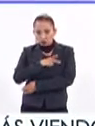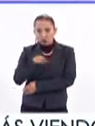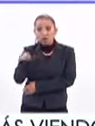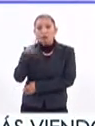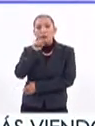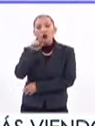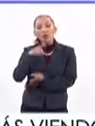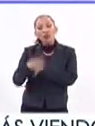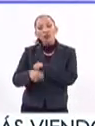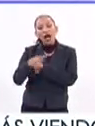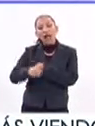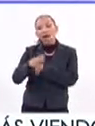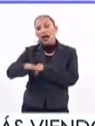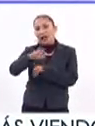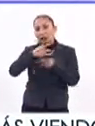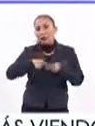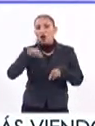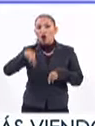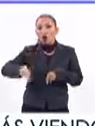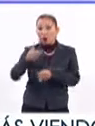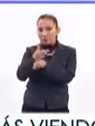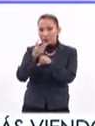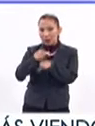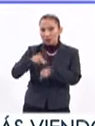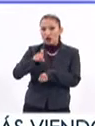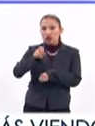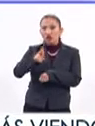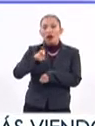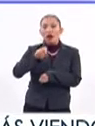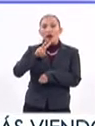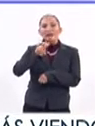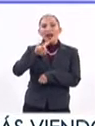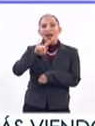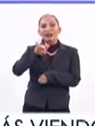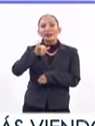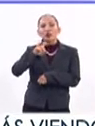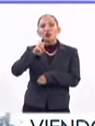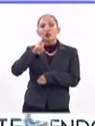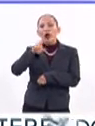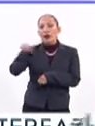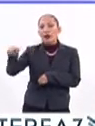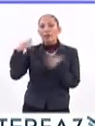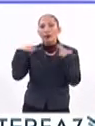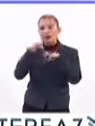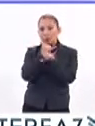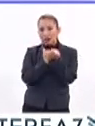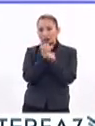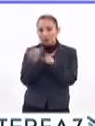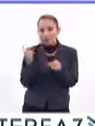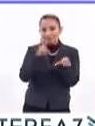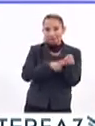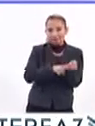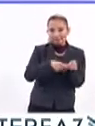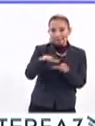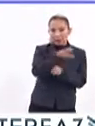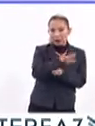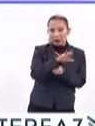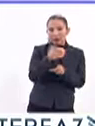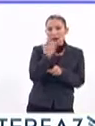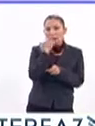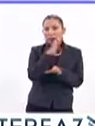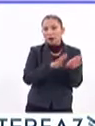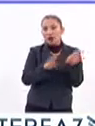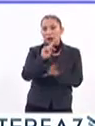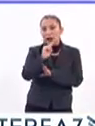y por supuesto cómo afecta a nuestra sociedad. Hoy tenemos en el estudio al doctor Nuevo Valentín Durán Figueroa, el profesor investigador adscrito de la Unidad de